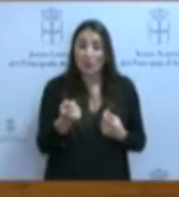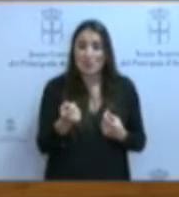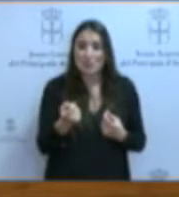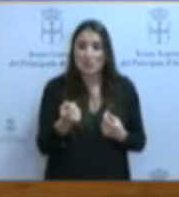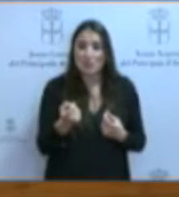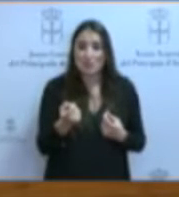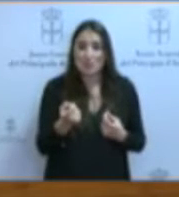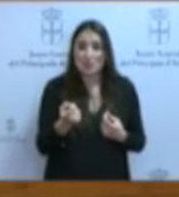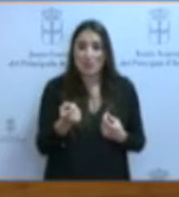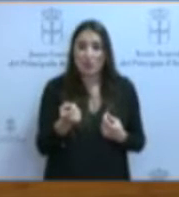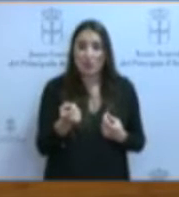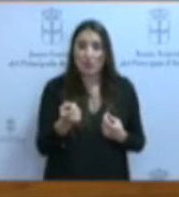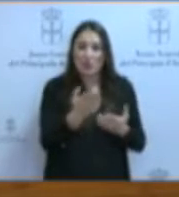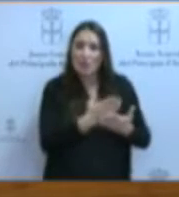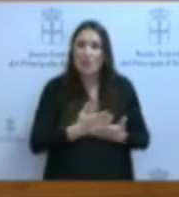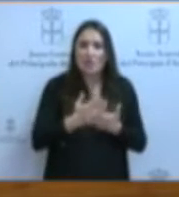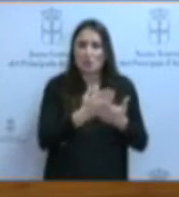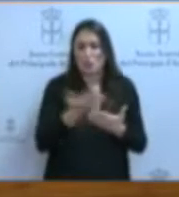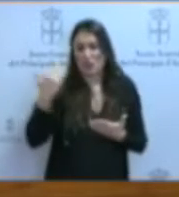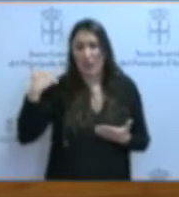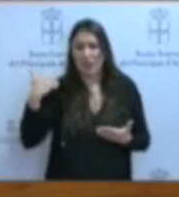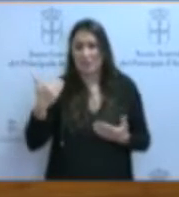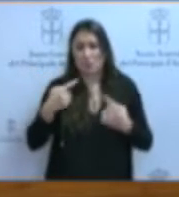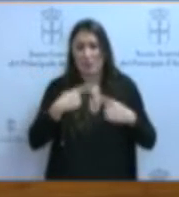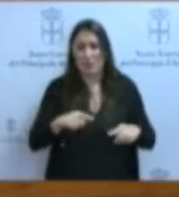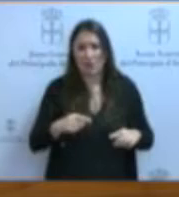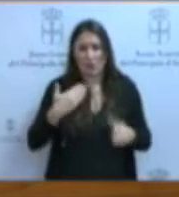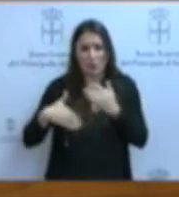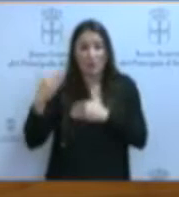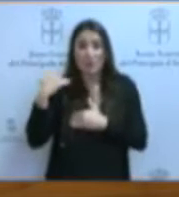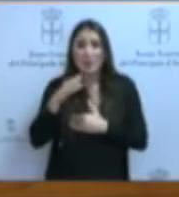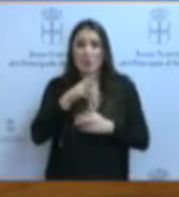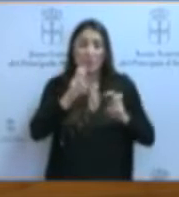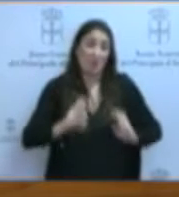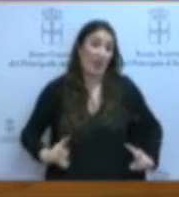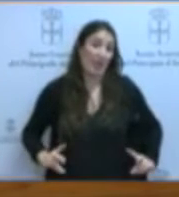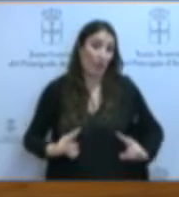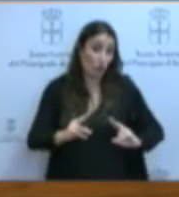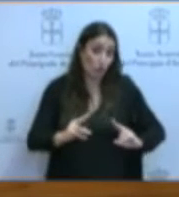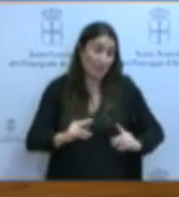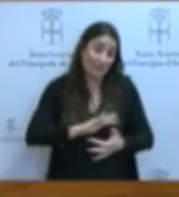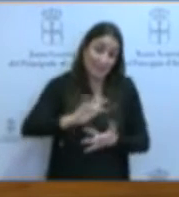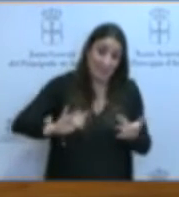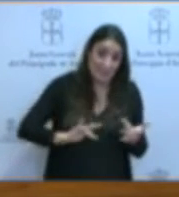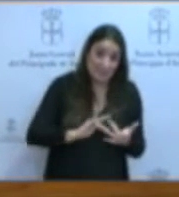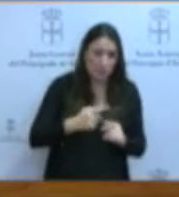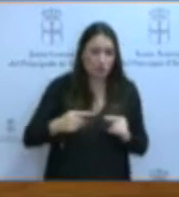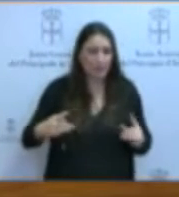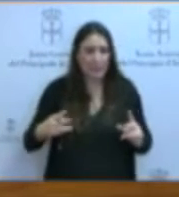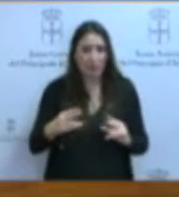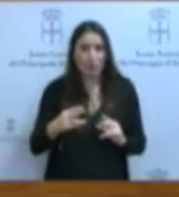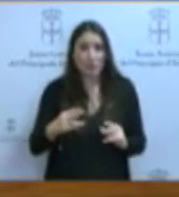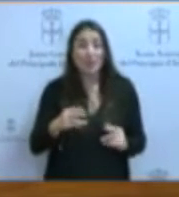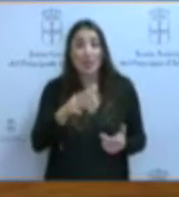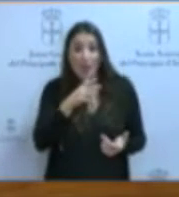licencias por estudios, por ejemplo, una cuestión que se perdió en los últimos años con el tema de los recortes, de la crisis económica, y que va en esa línea que